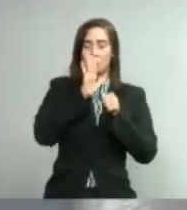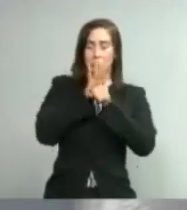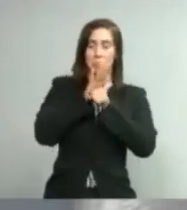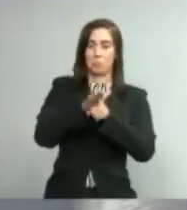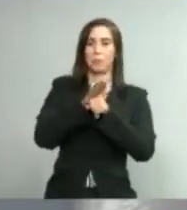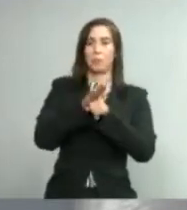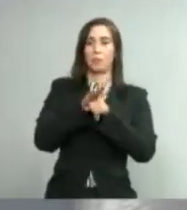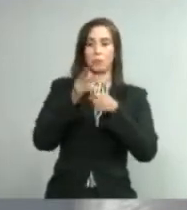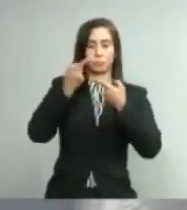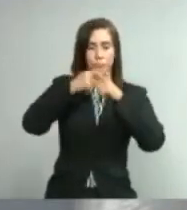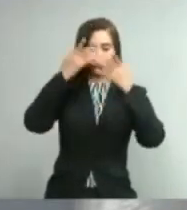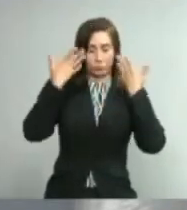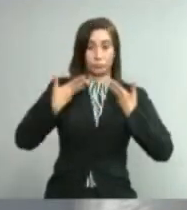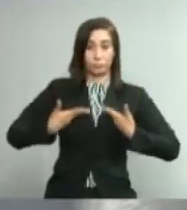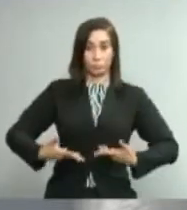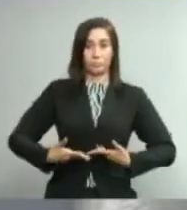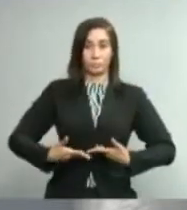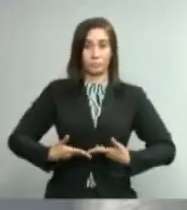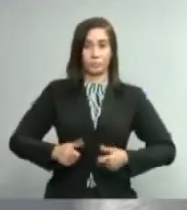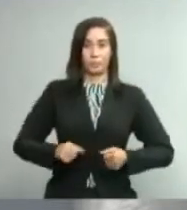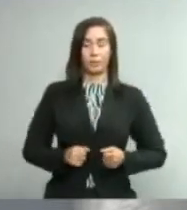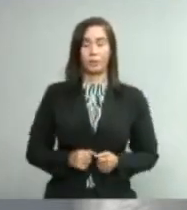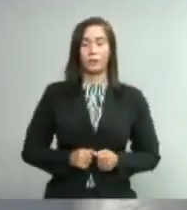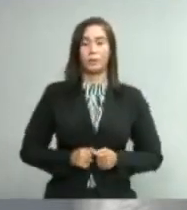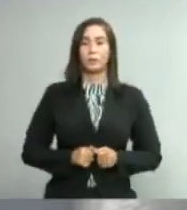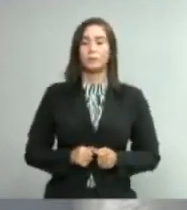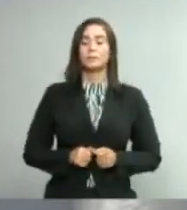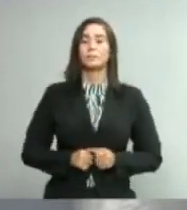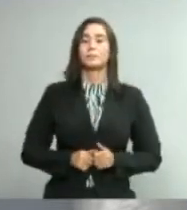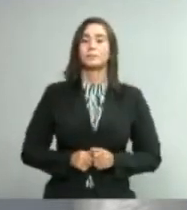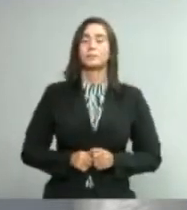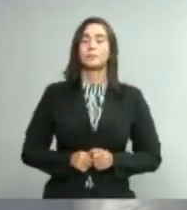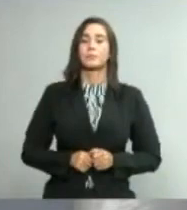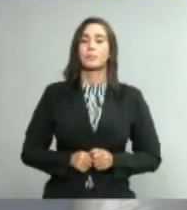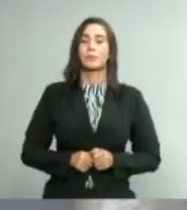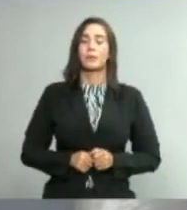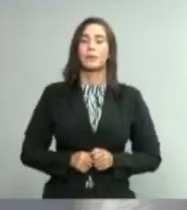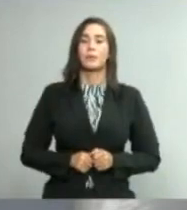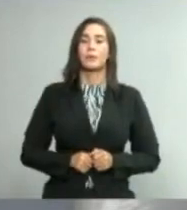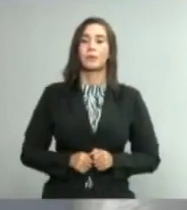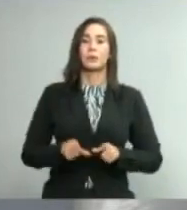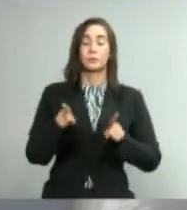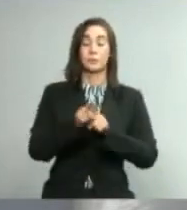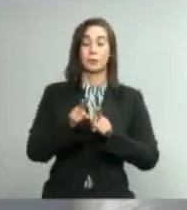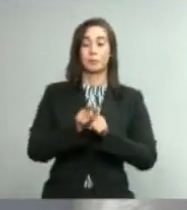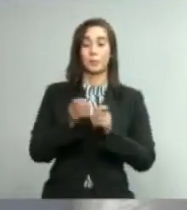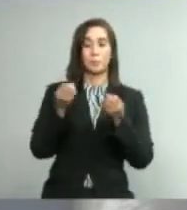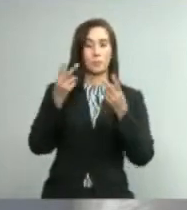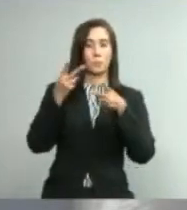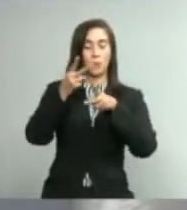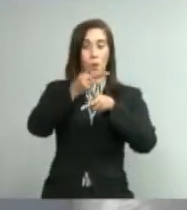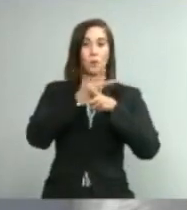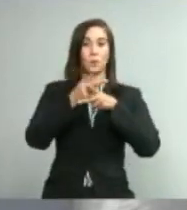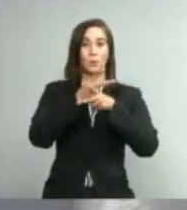malestar general. Igualmente, mantener cuidado con las personas